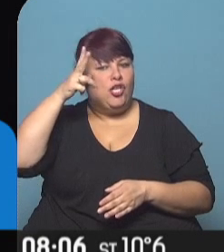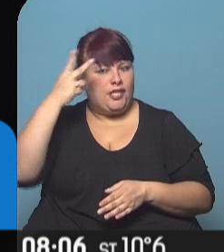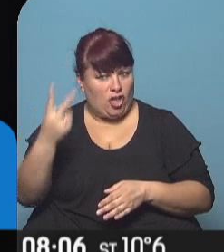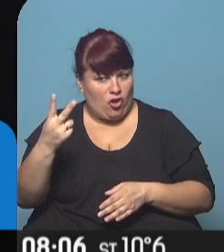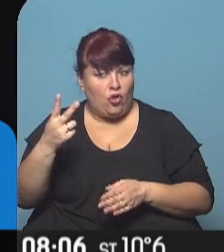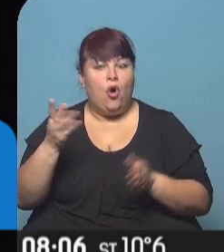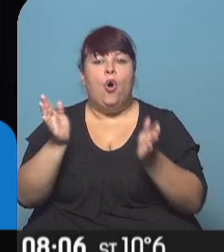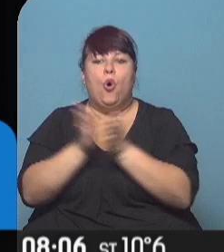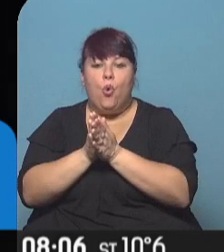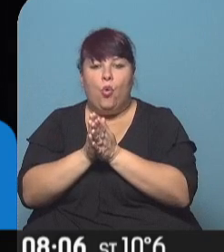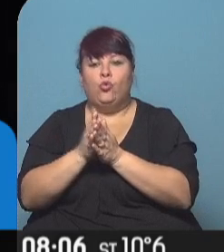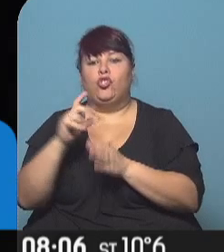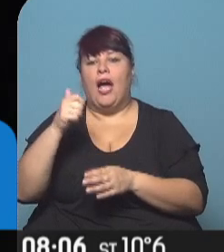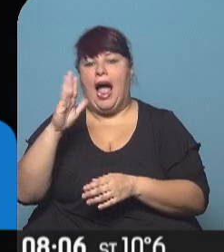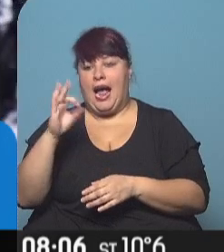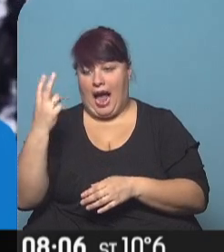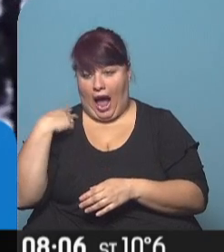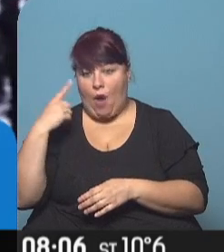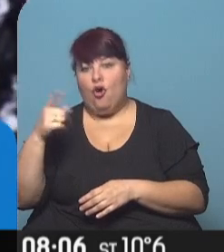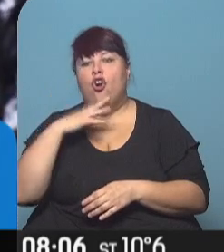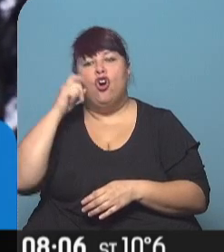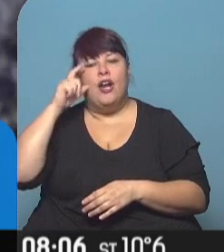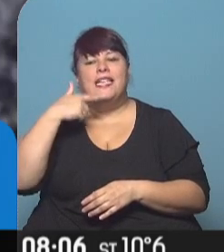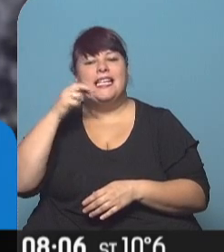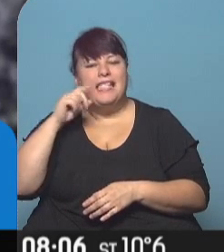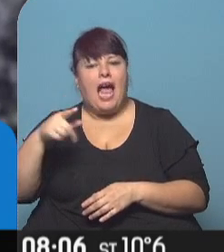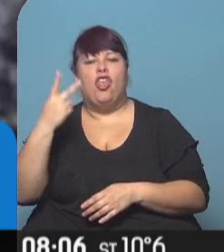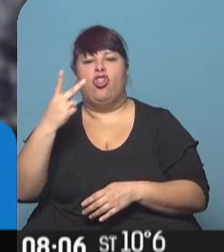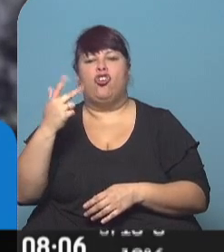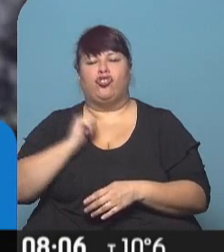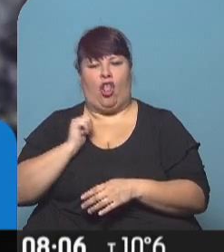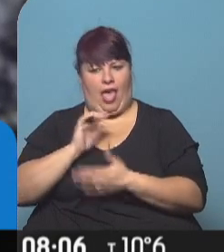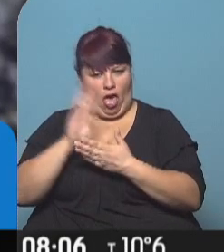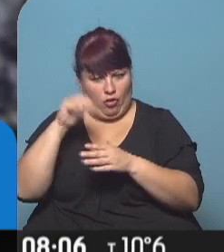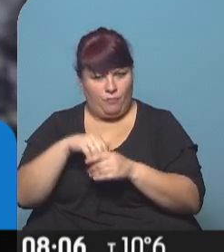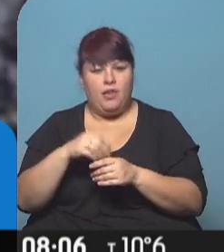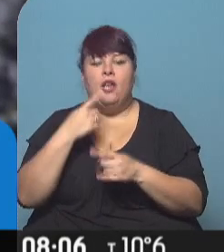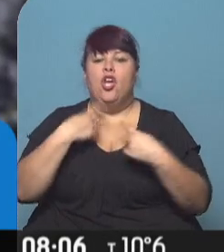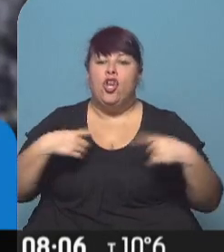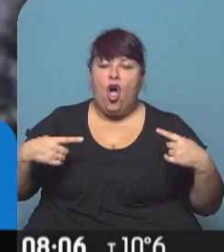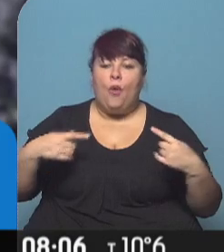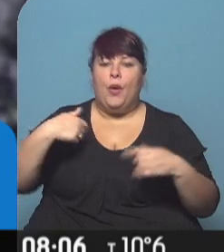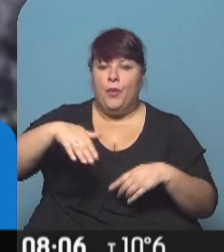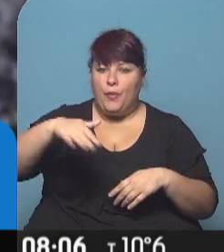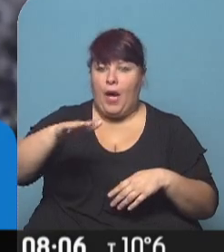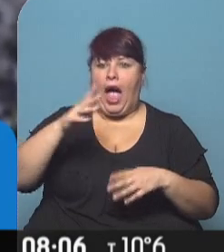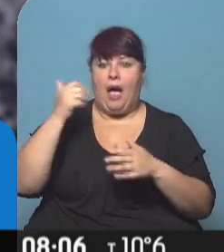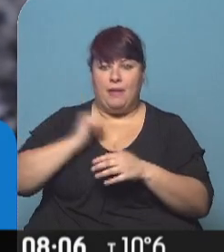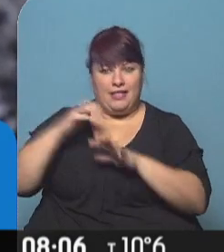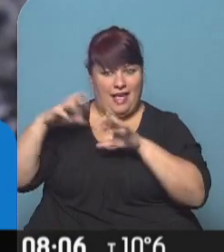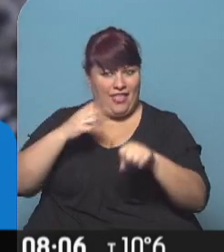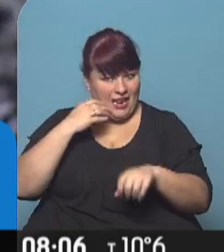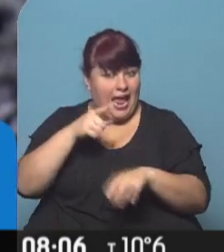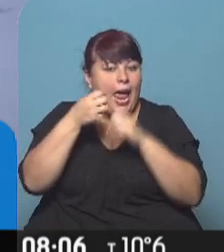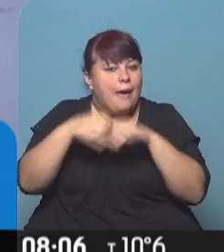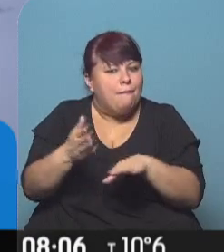La comparte con un cabo, interpretado por Jorge Cezanne, y dos soldados concriptos. Ante las noticias de la venida de la hermana inglesa, esto es el